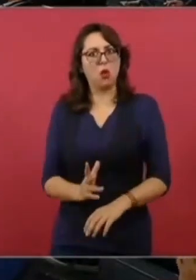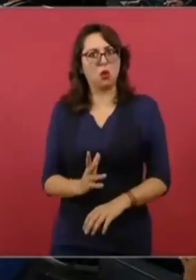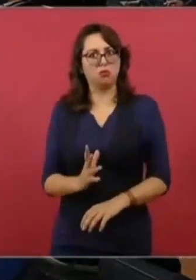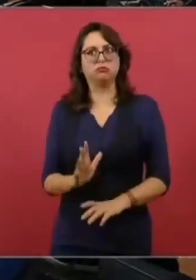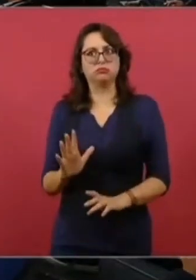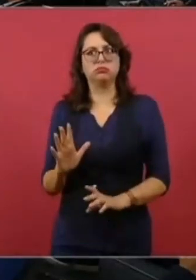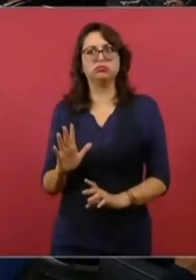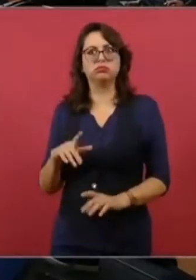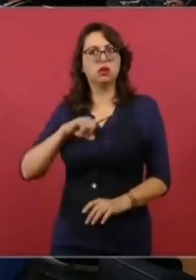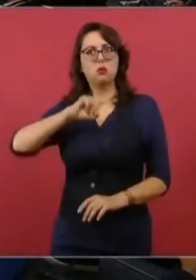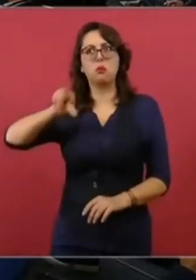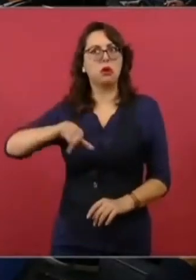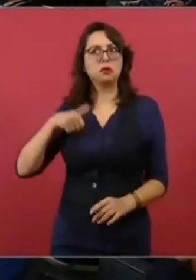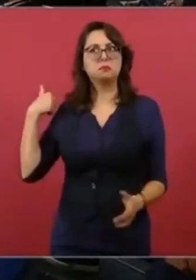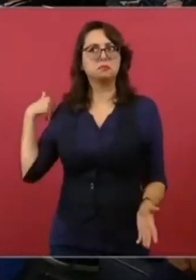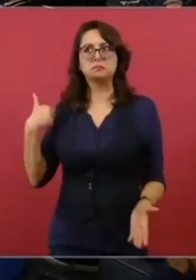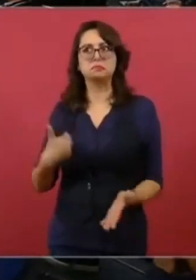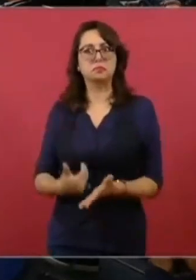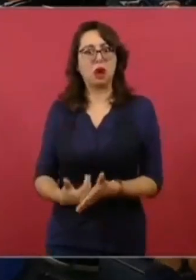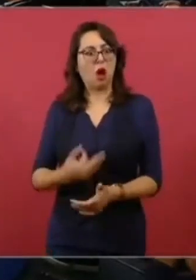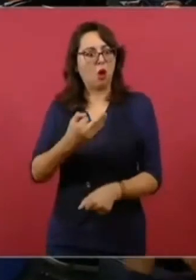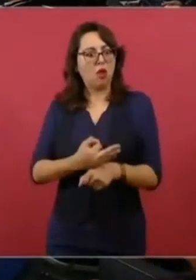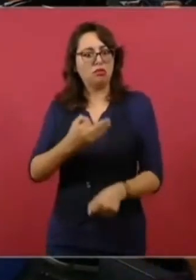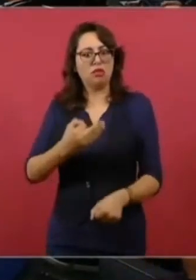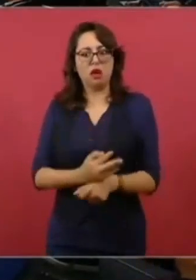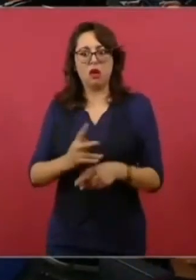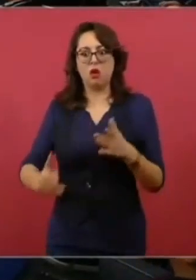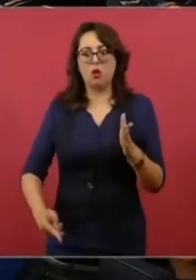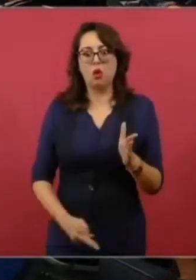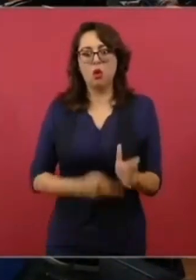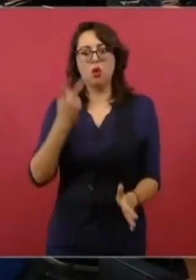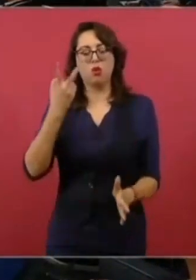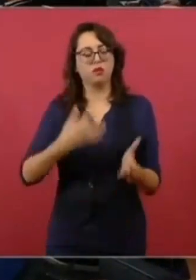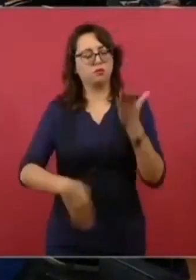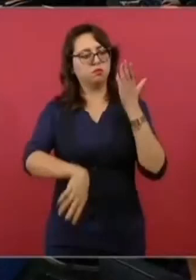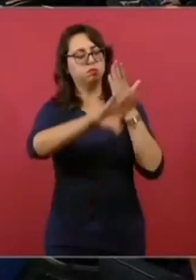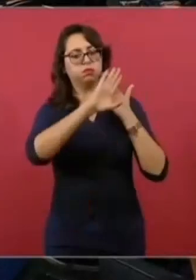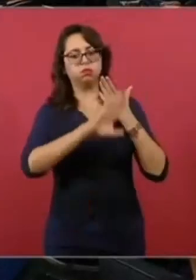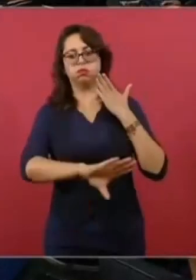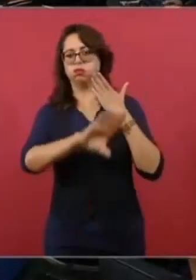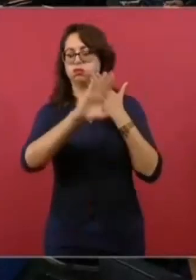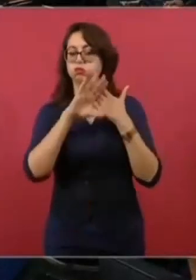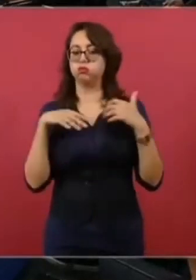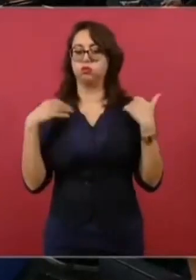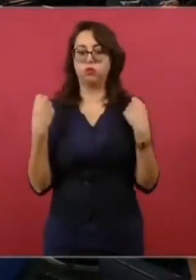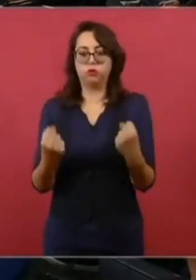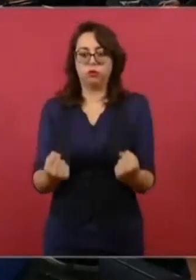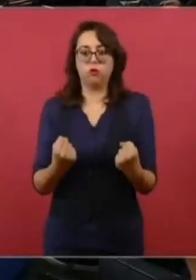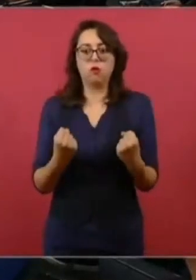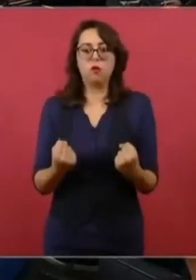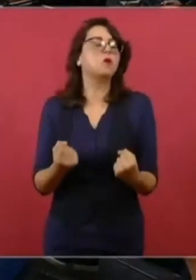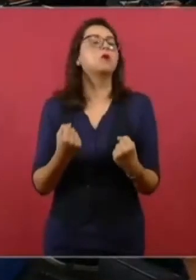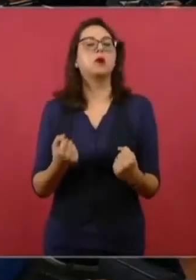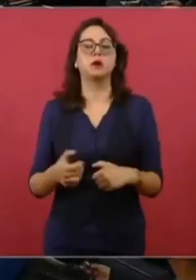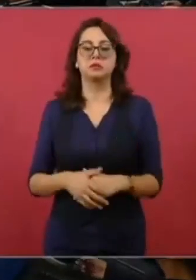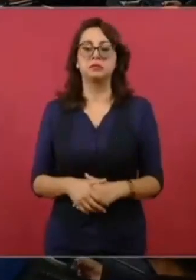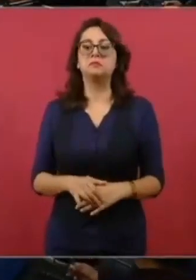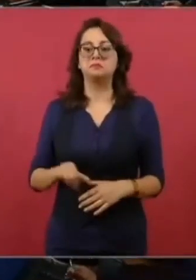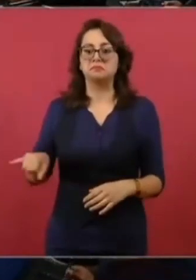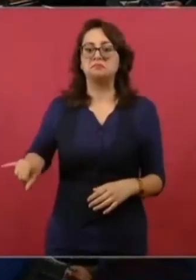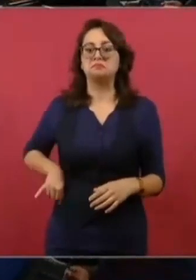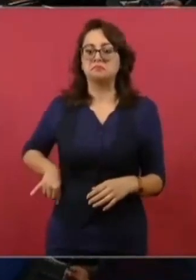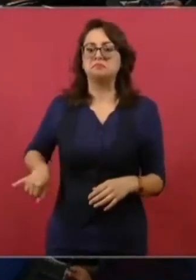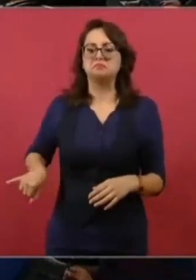postesar. Estamos viviendo tiempos interesantes.